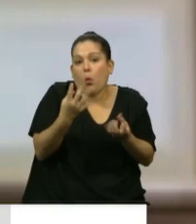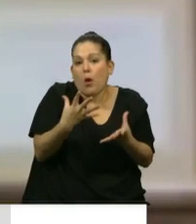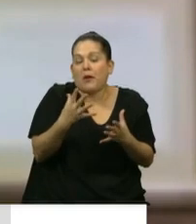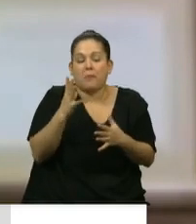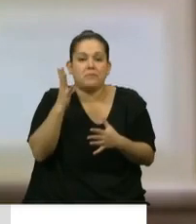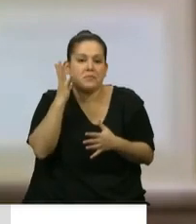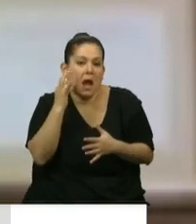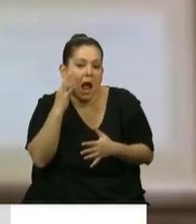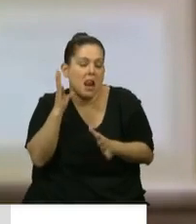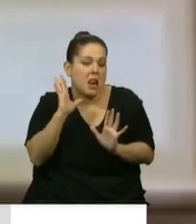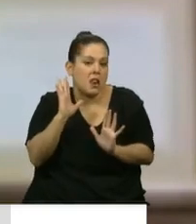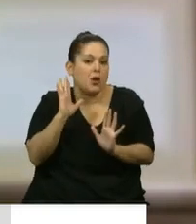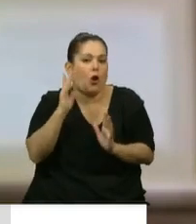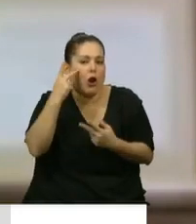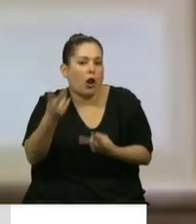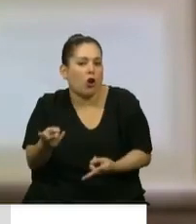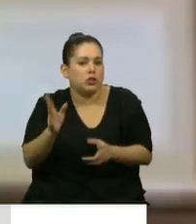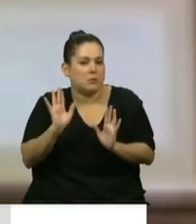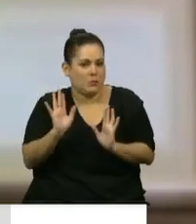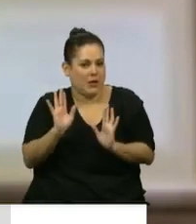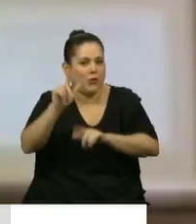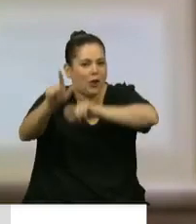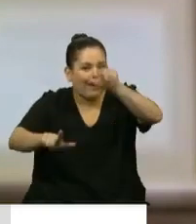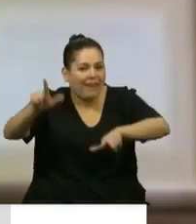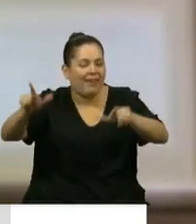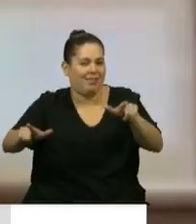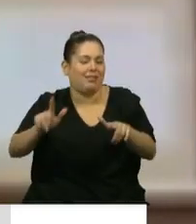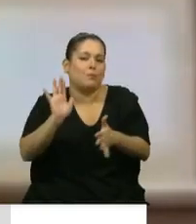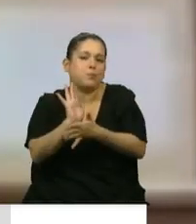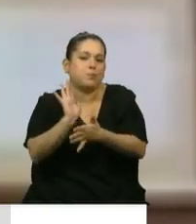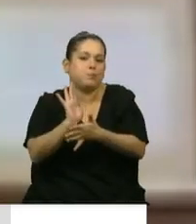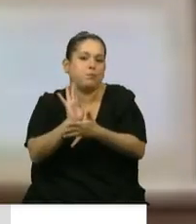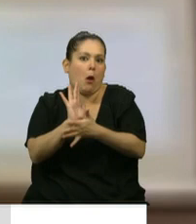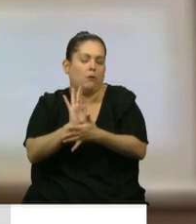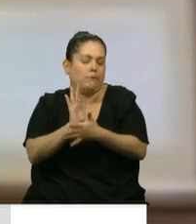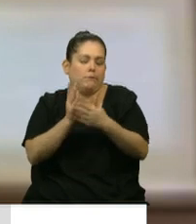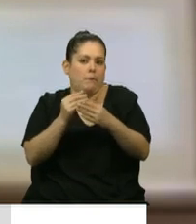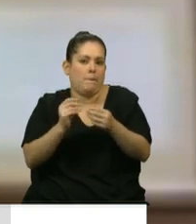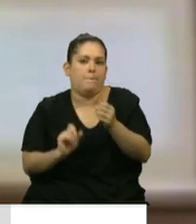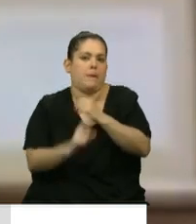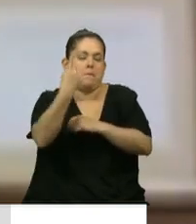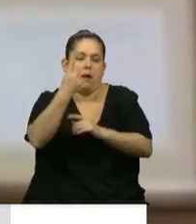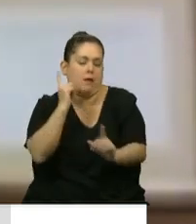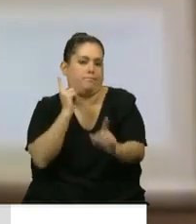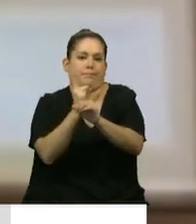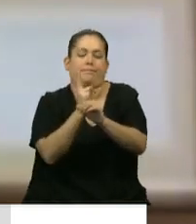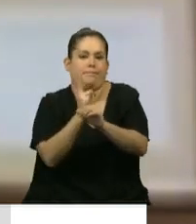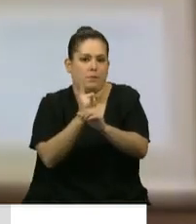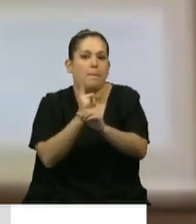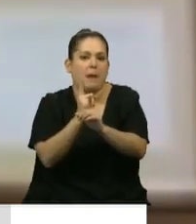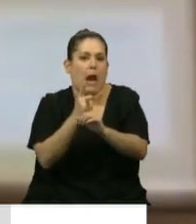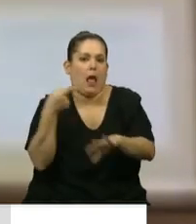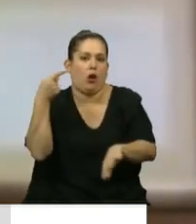un aliciente, un reconocimiento a quienes están en esa primera trinchera contra esta